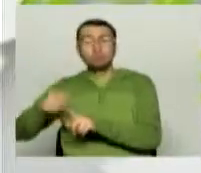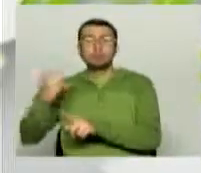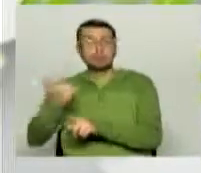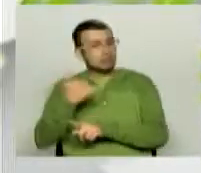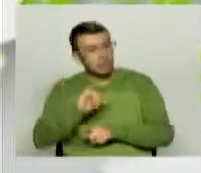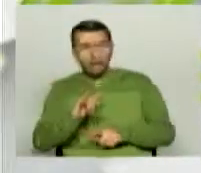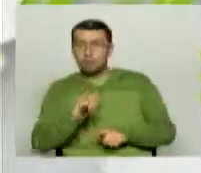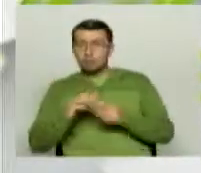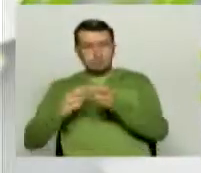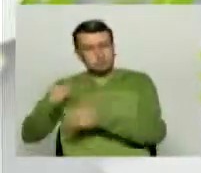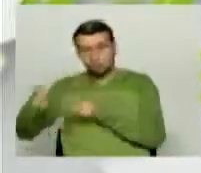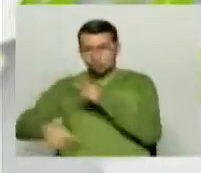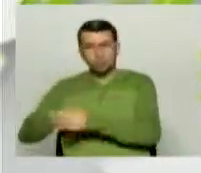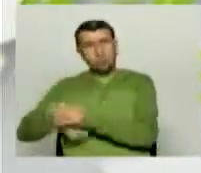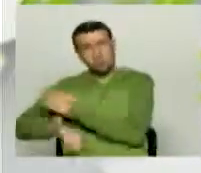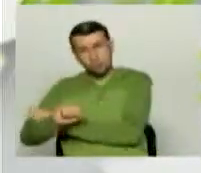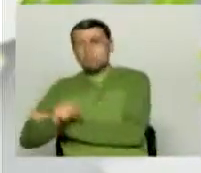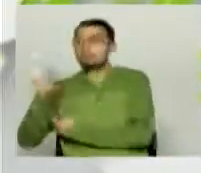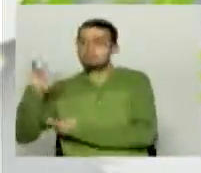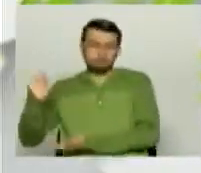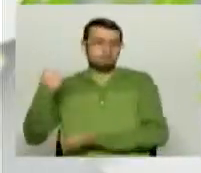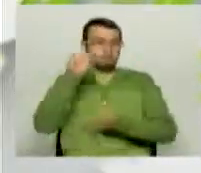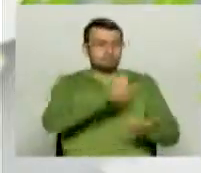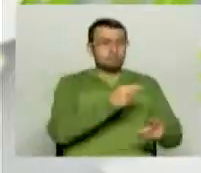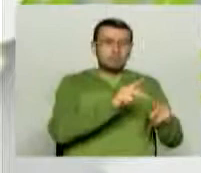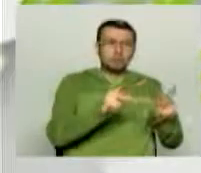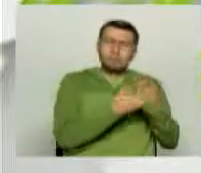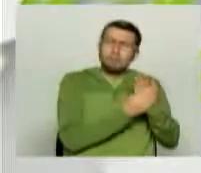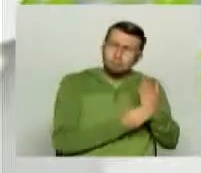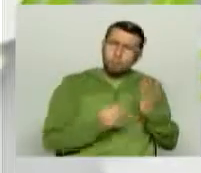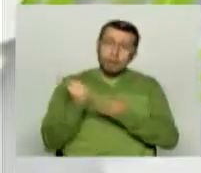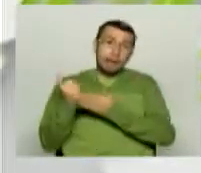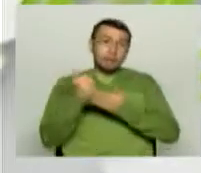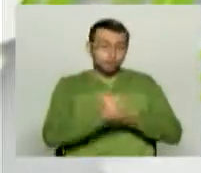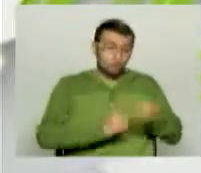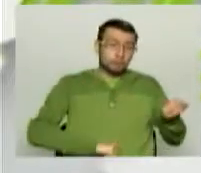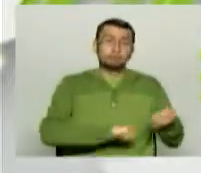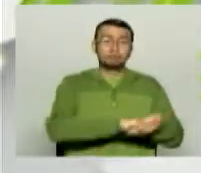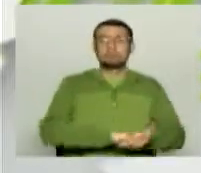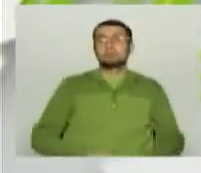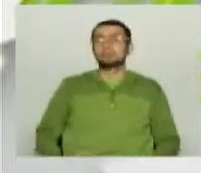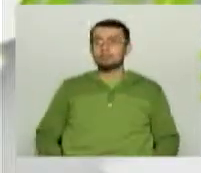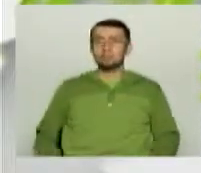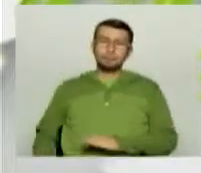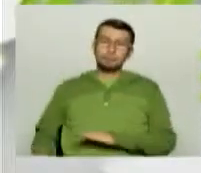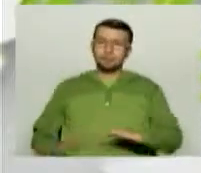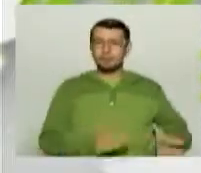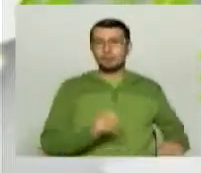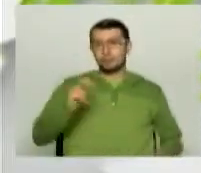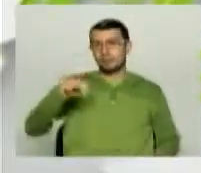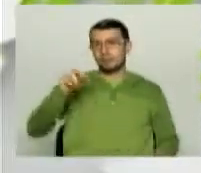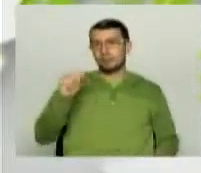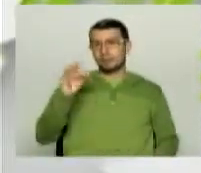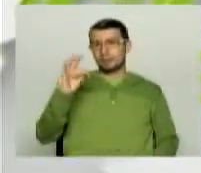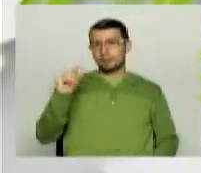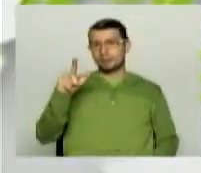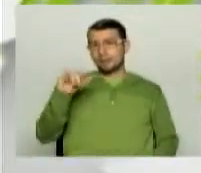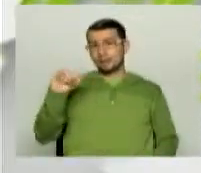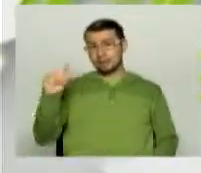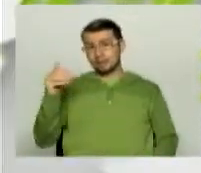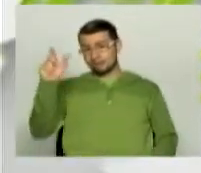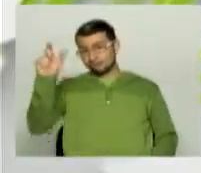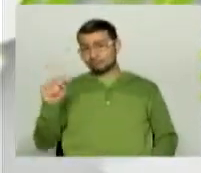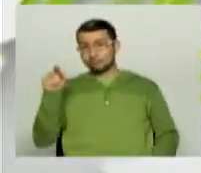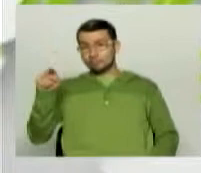mundial en esta gente más desfavorecida de la sociedad brasileña. Hoy Natalia Ramírez, comunicadora social y periodista de Telecafé TV,